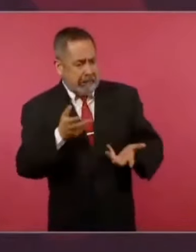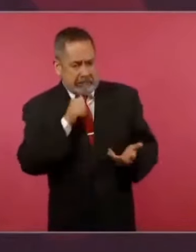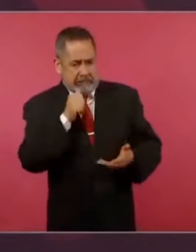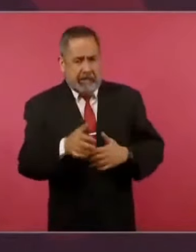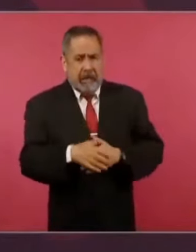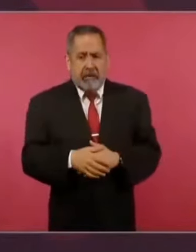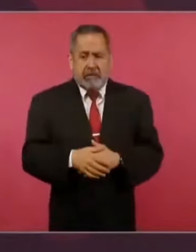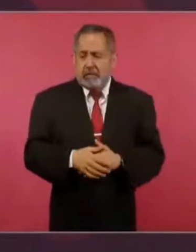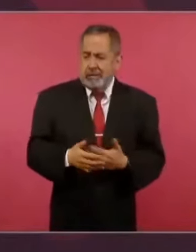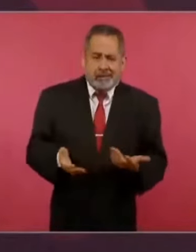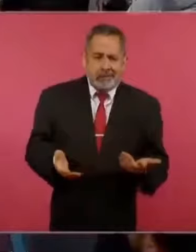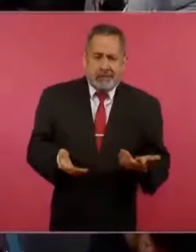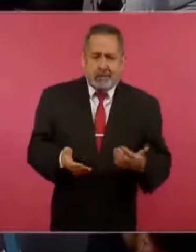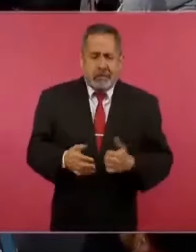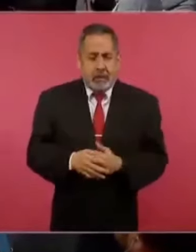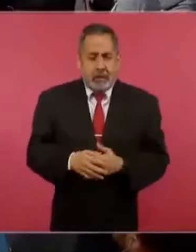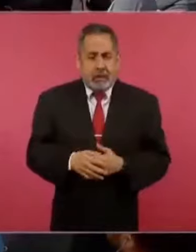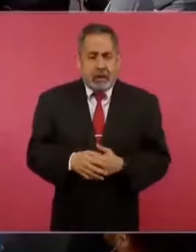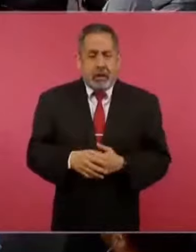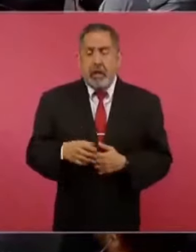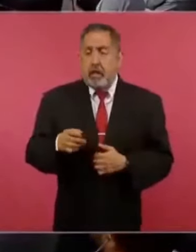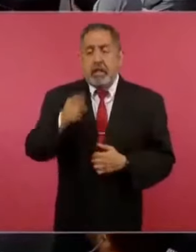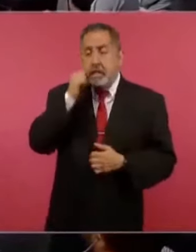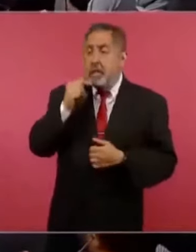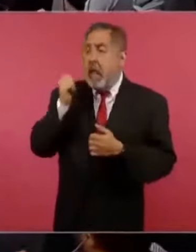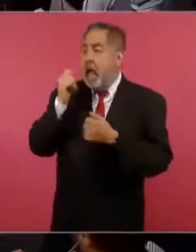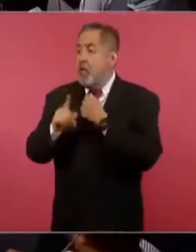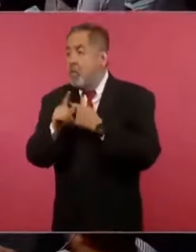pasar por el Consejo de Seguridad.